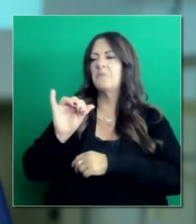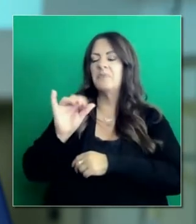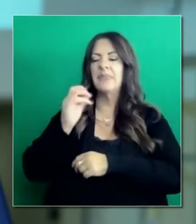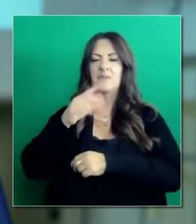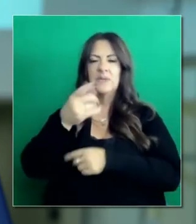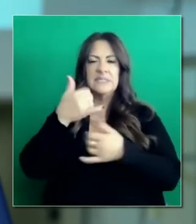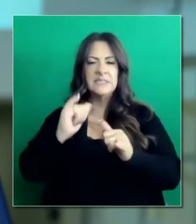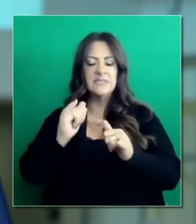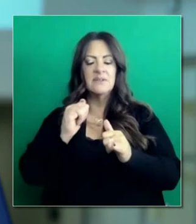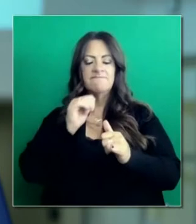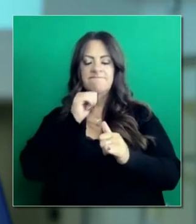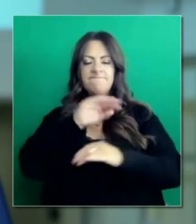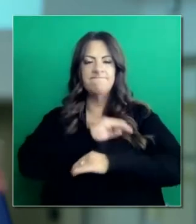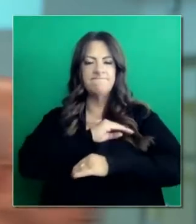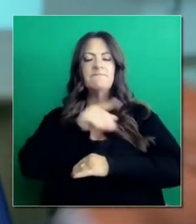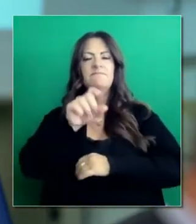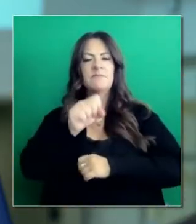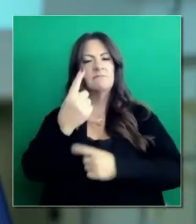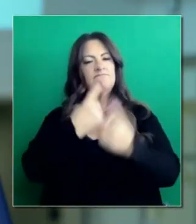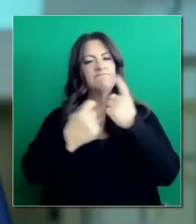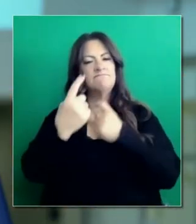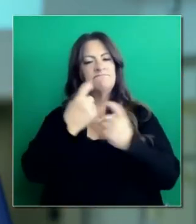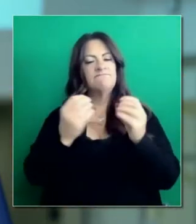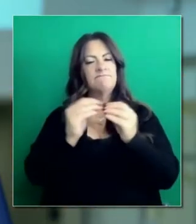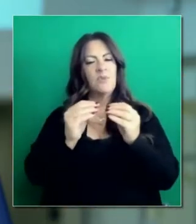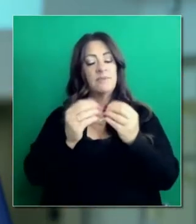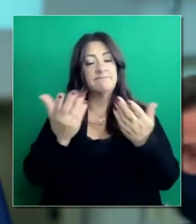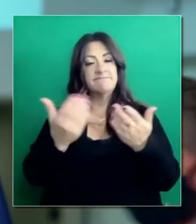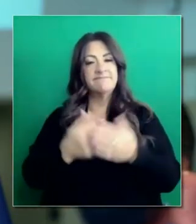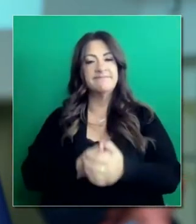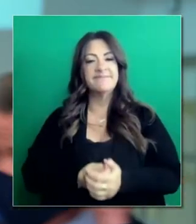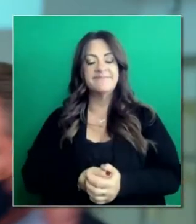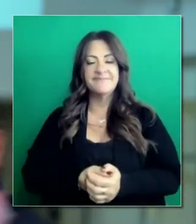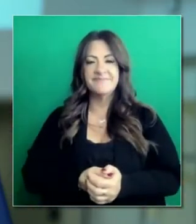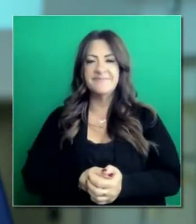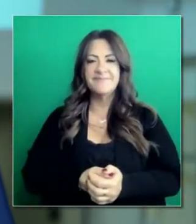podemos contestar esto hoy o en el futuro. Gracias.